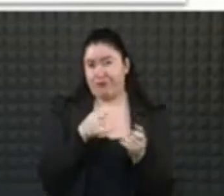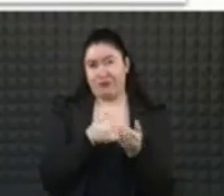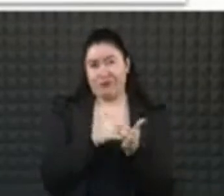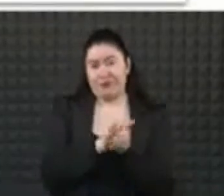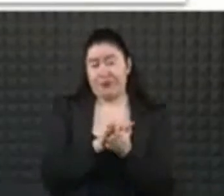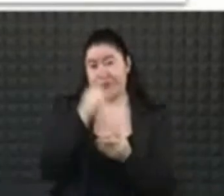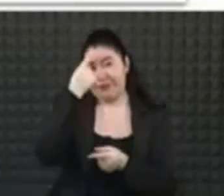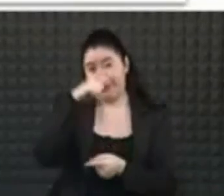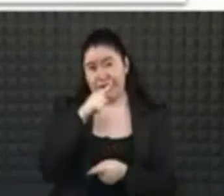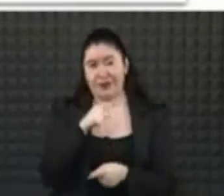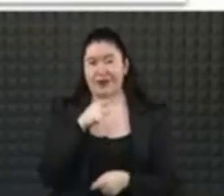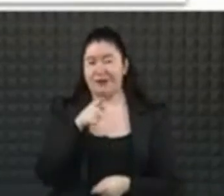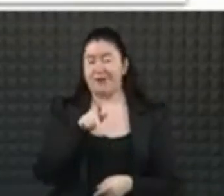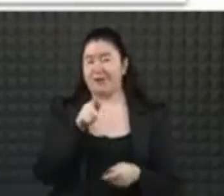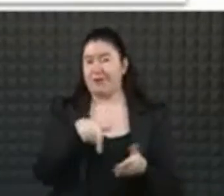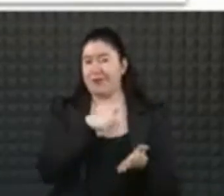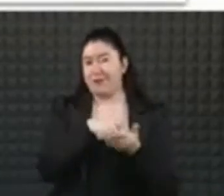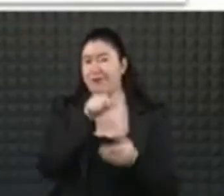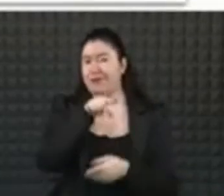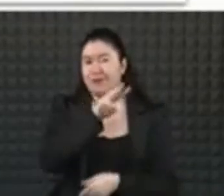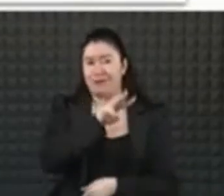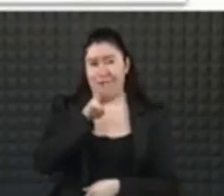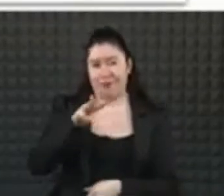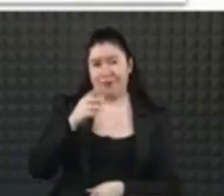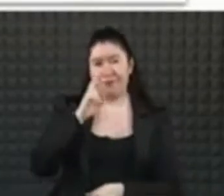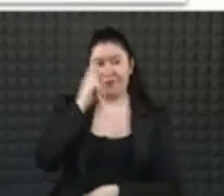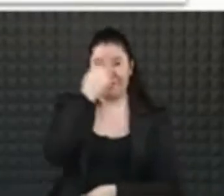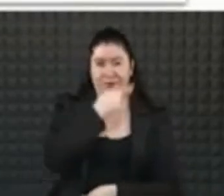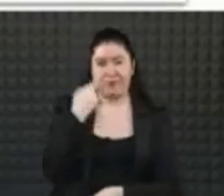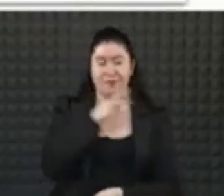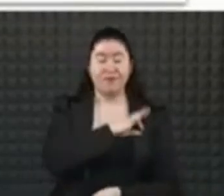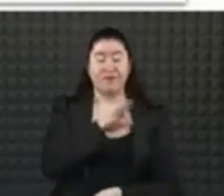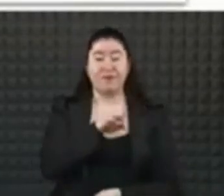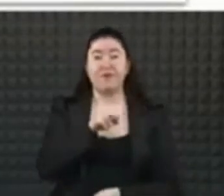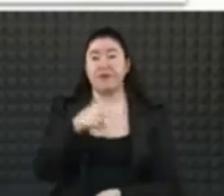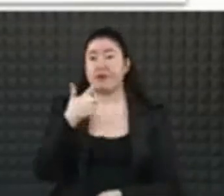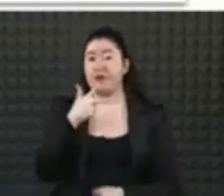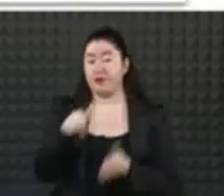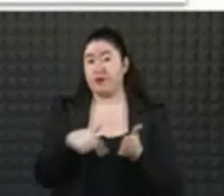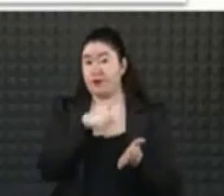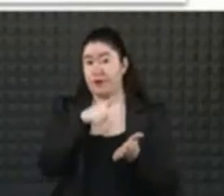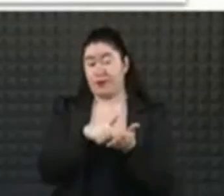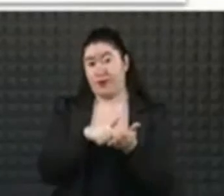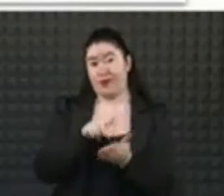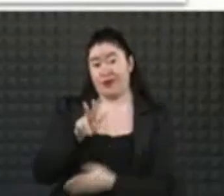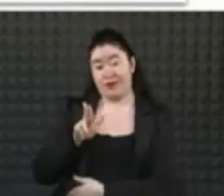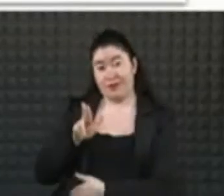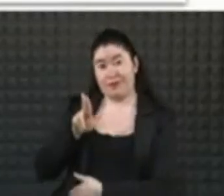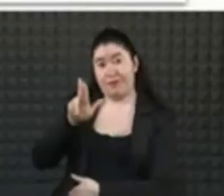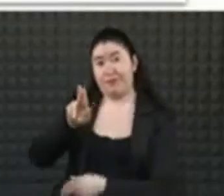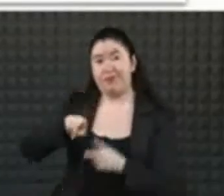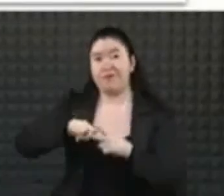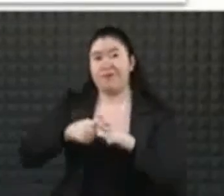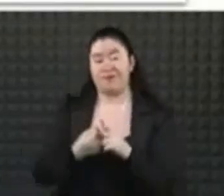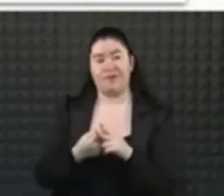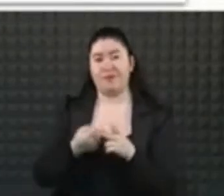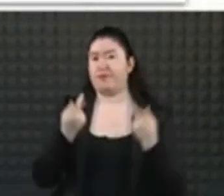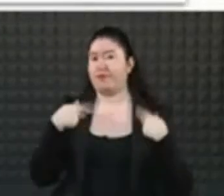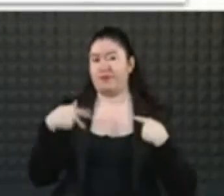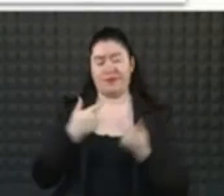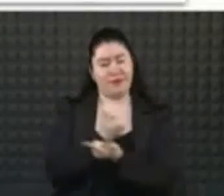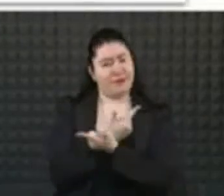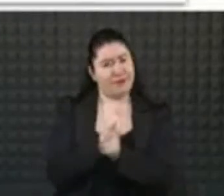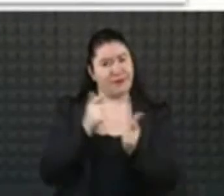.mx. Estas son las unidades vacunadoras, las ocho unidades vacunadoras que están a partir del martes en las que puede acudir cualquier